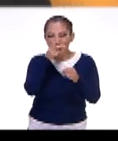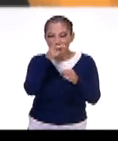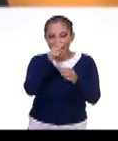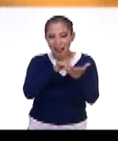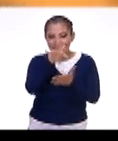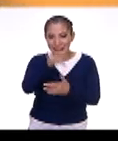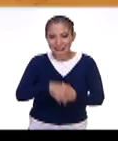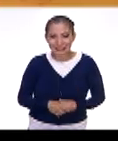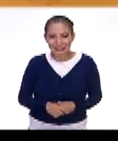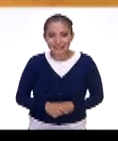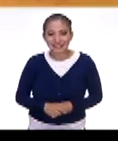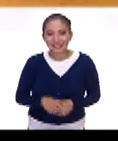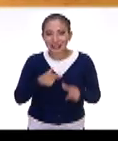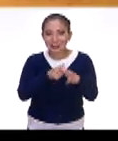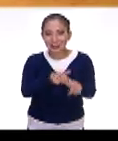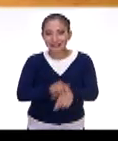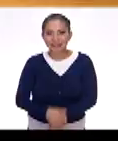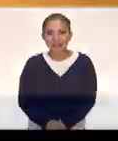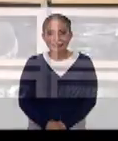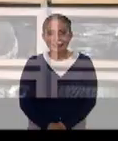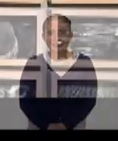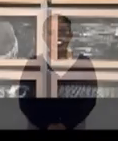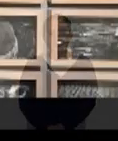bien. Gracias. Gracias. Y seguimos aquí.